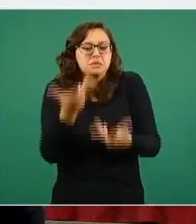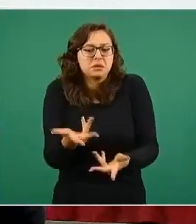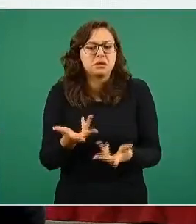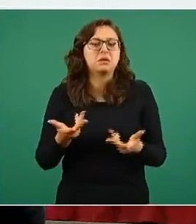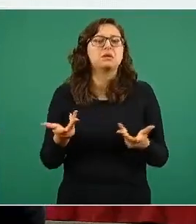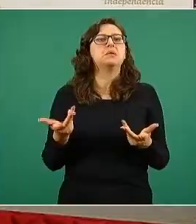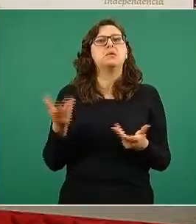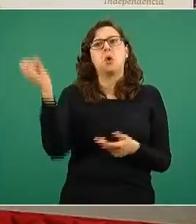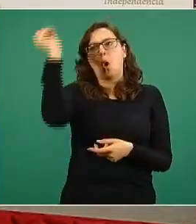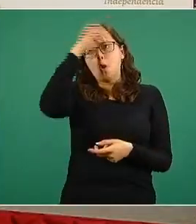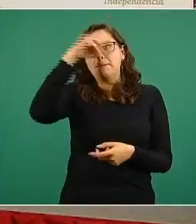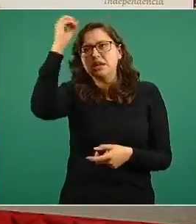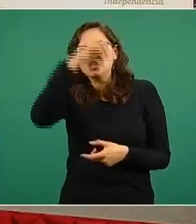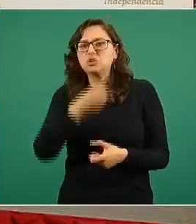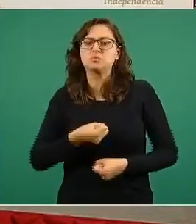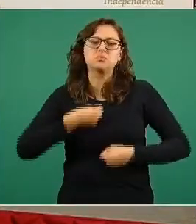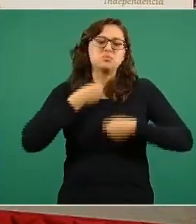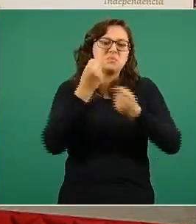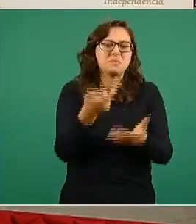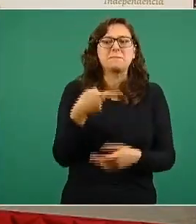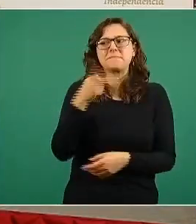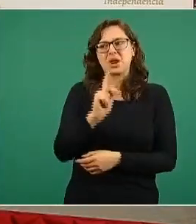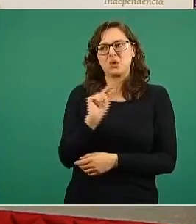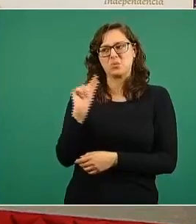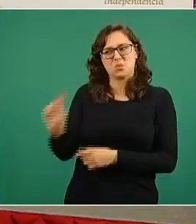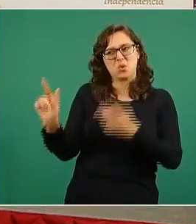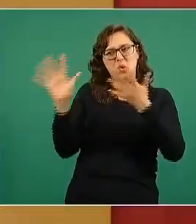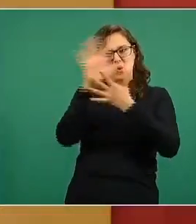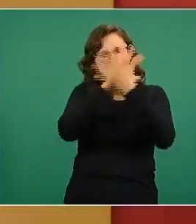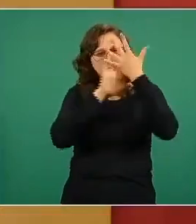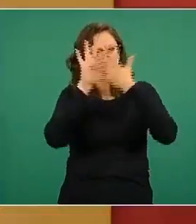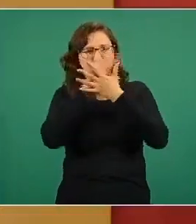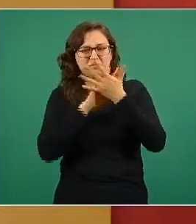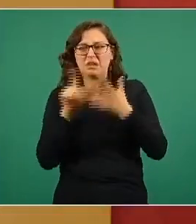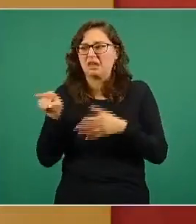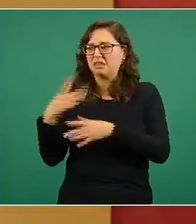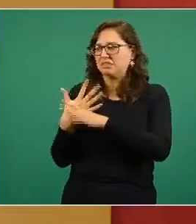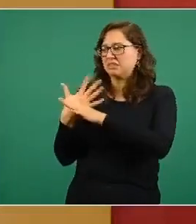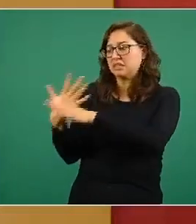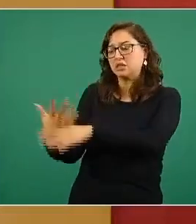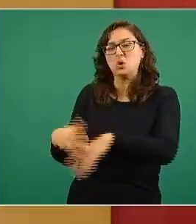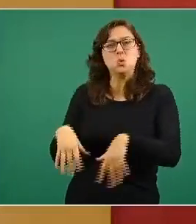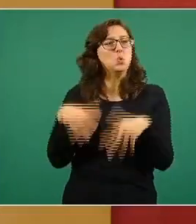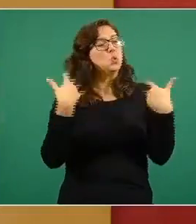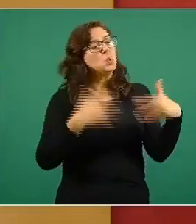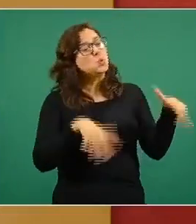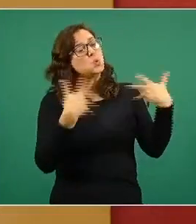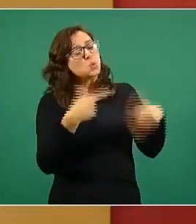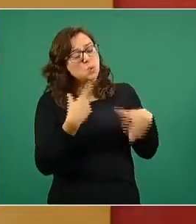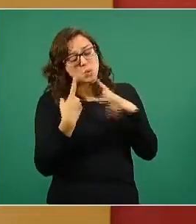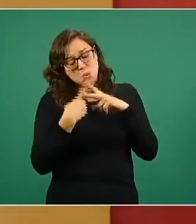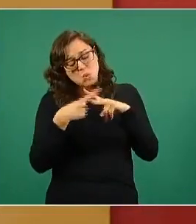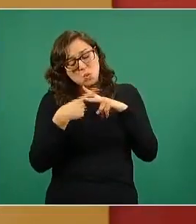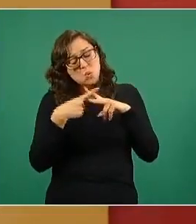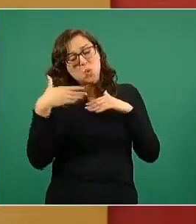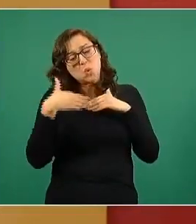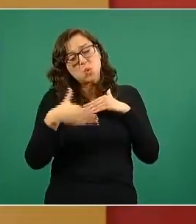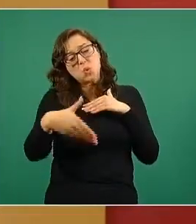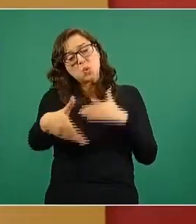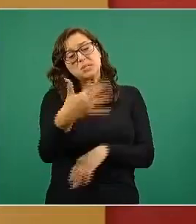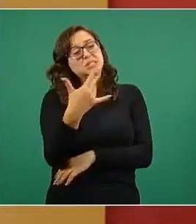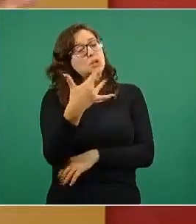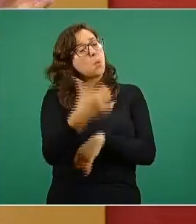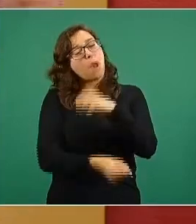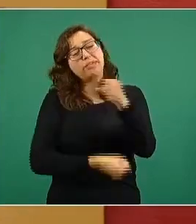claridad de la información que hemos dado, hablan de 50 años que nos tardaríamos en vacunar. Hemos dicho una y otra vez,